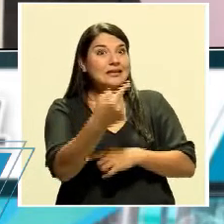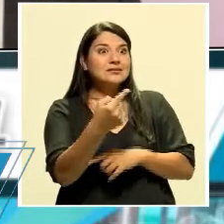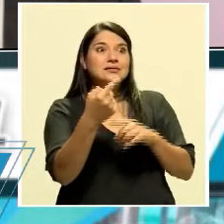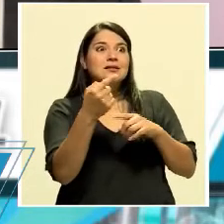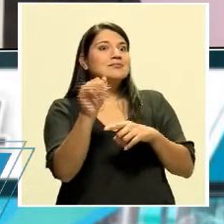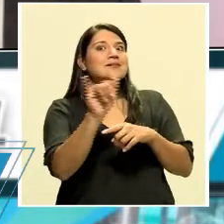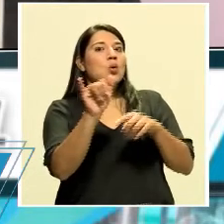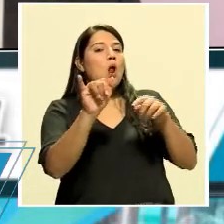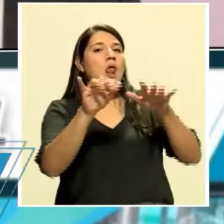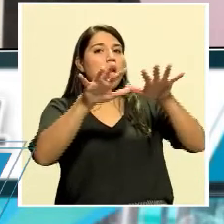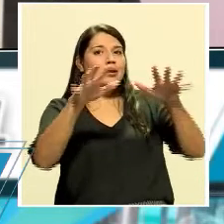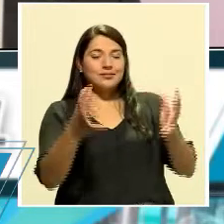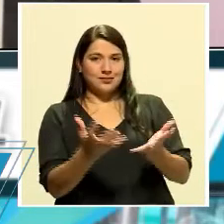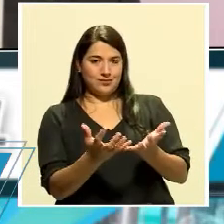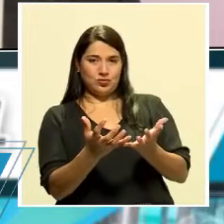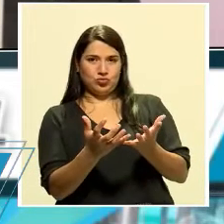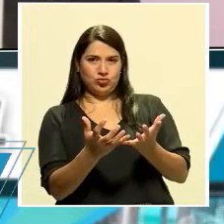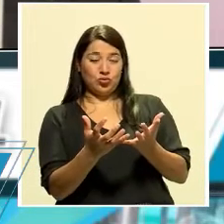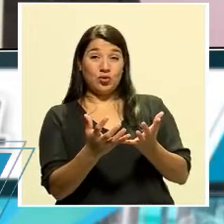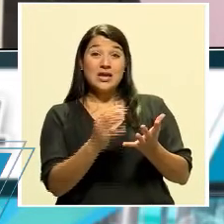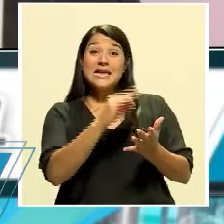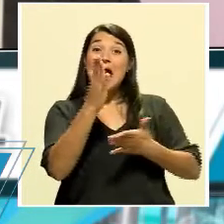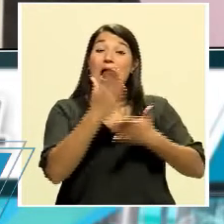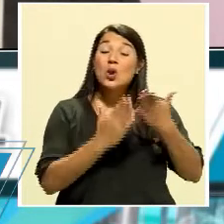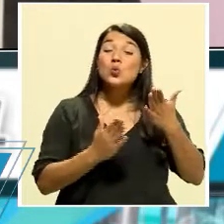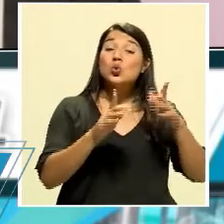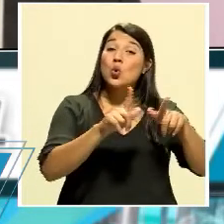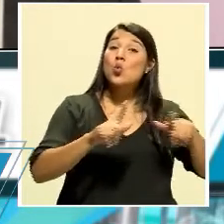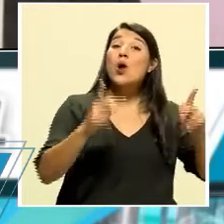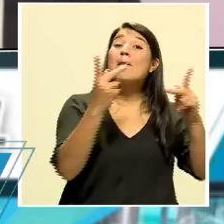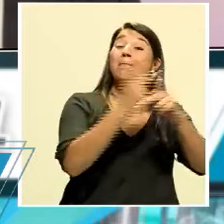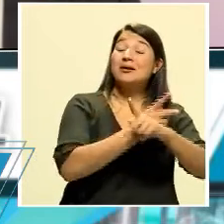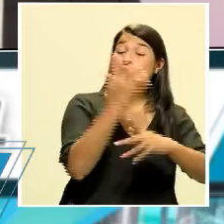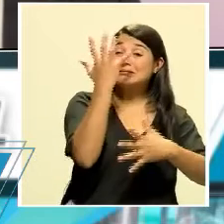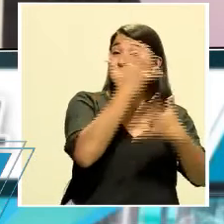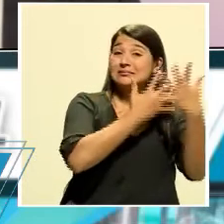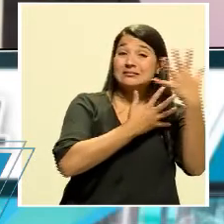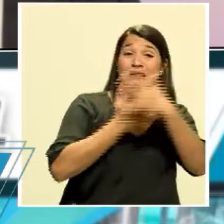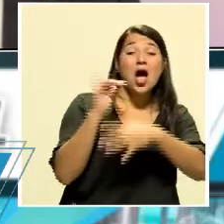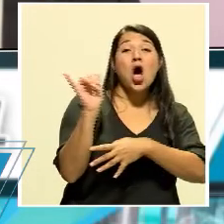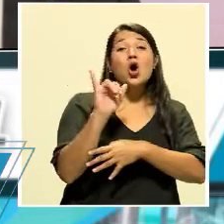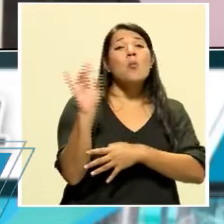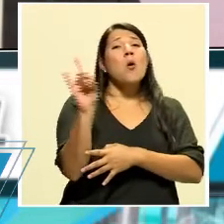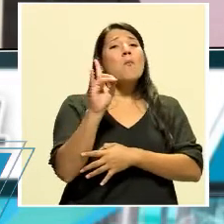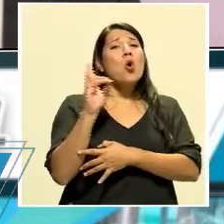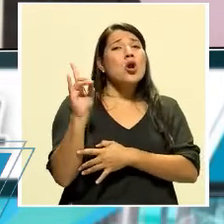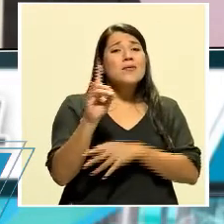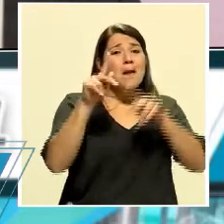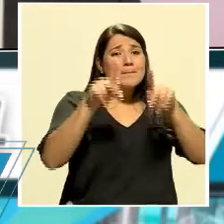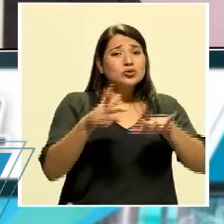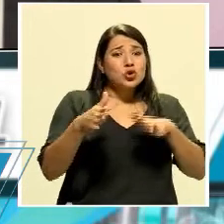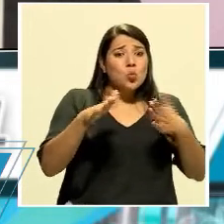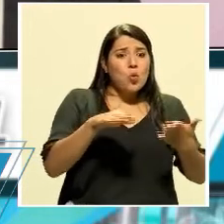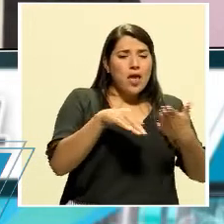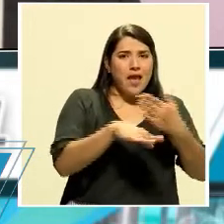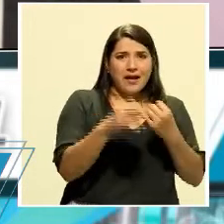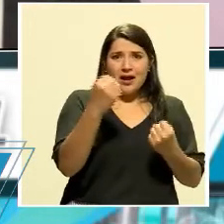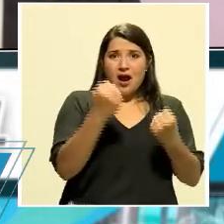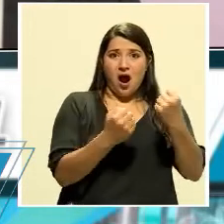y es en algunos lugares desesperante, la situación en Bolivia, donde la gente está muriendo adentro de los carros,